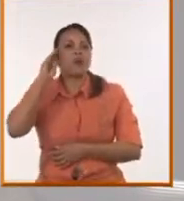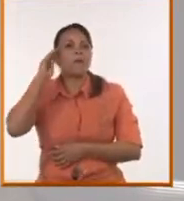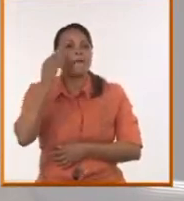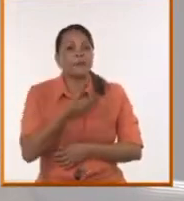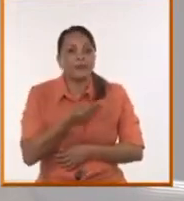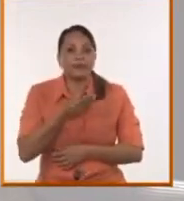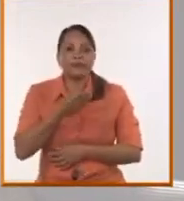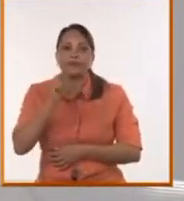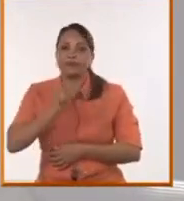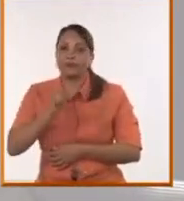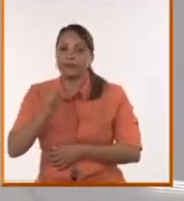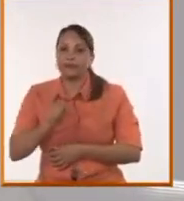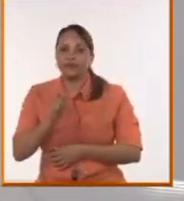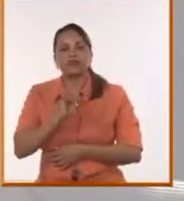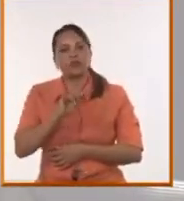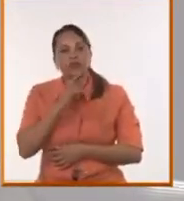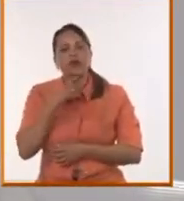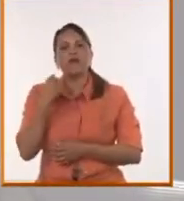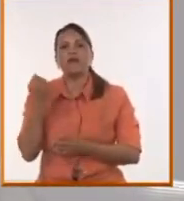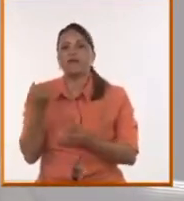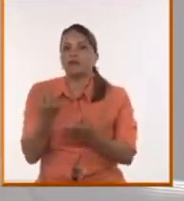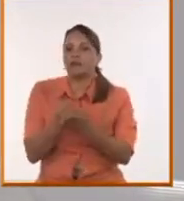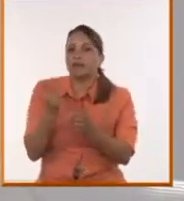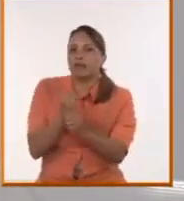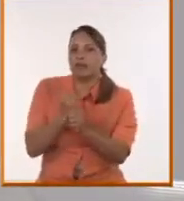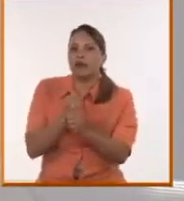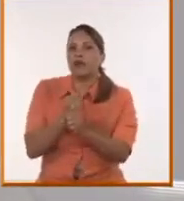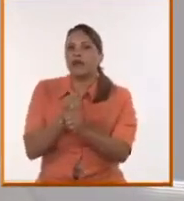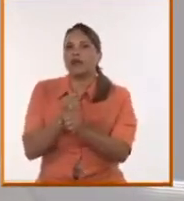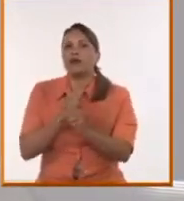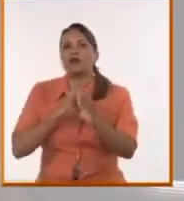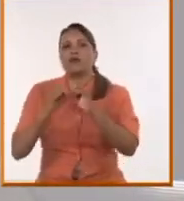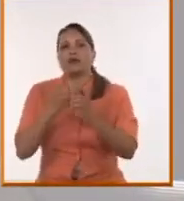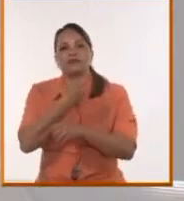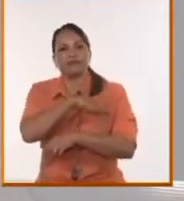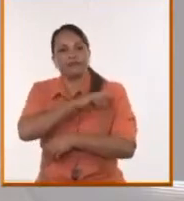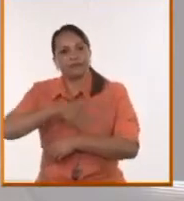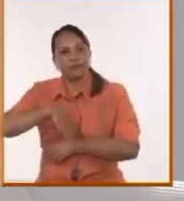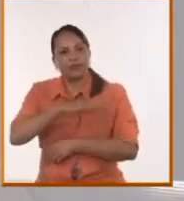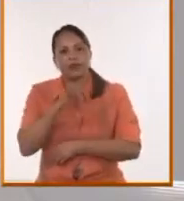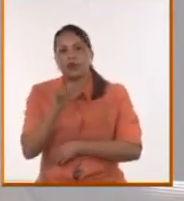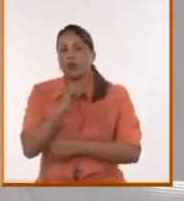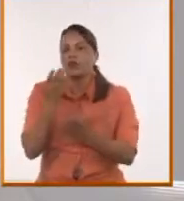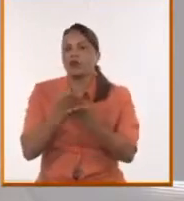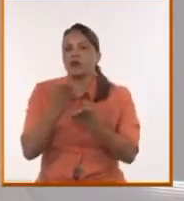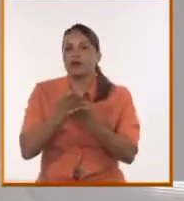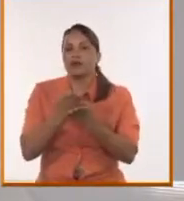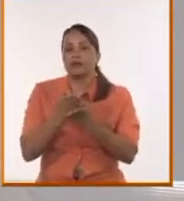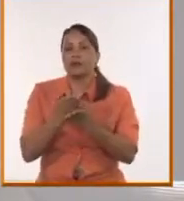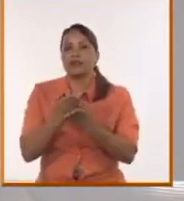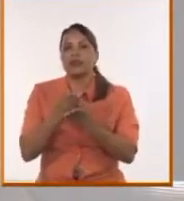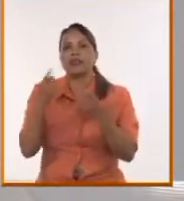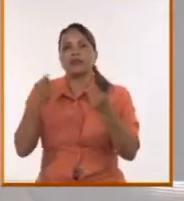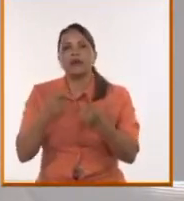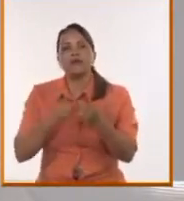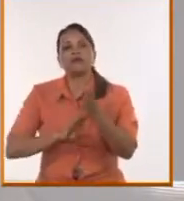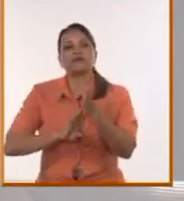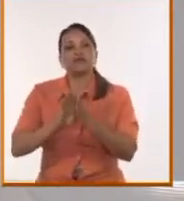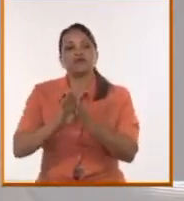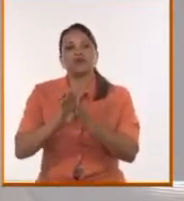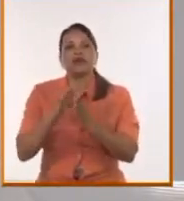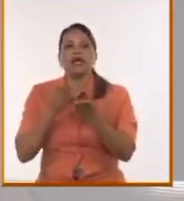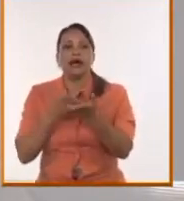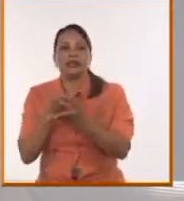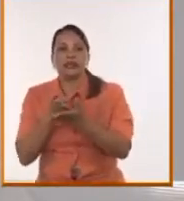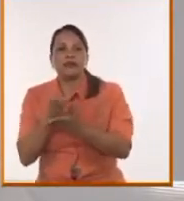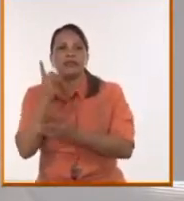donde, pues, también le hemos apostado mucho a la comunicación popular, ¿no? Muy similar a la educación popular, que es construir a través de las necesidades y